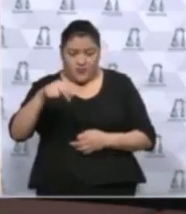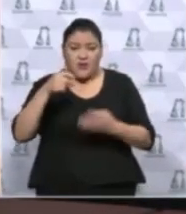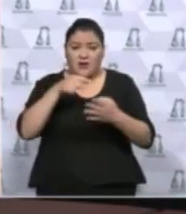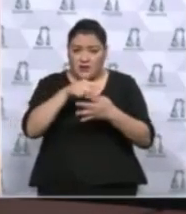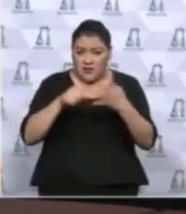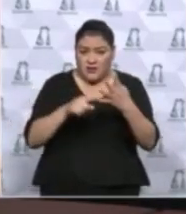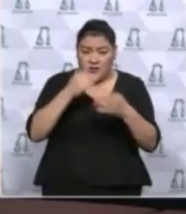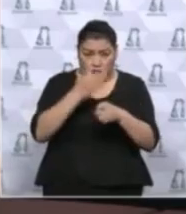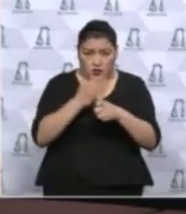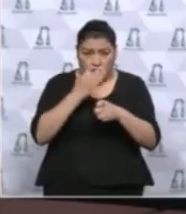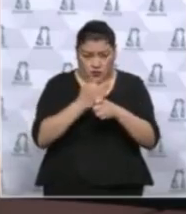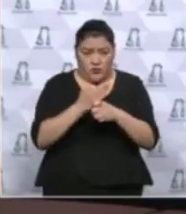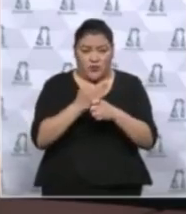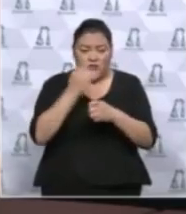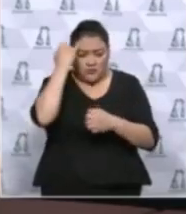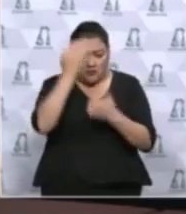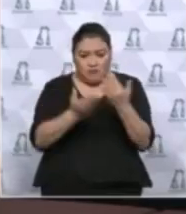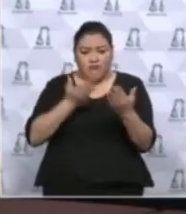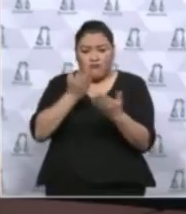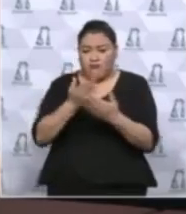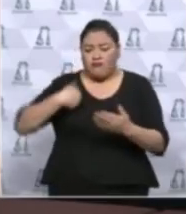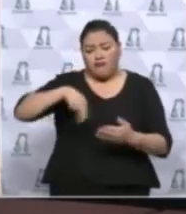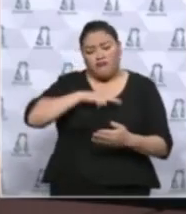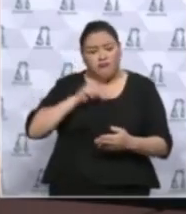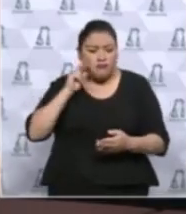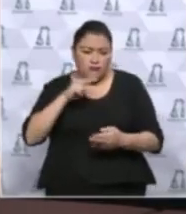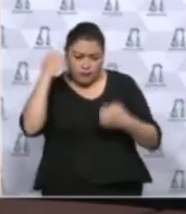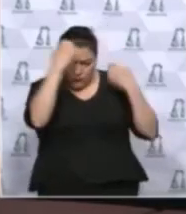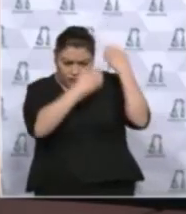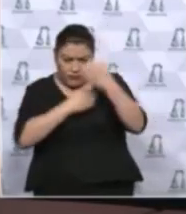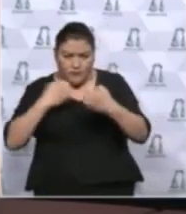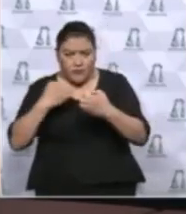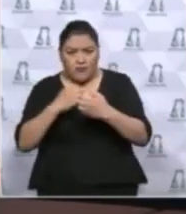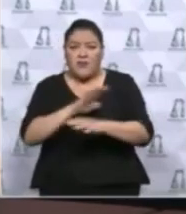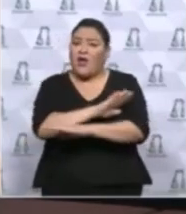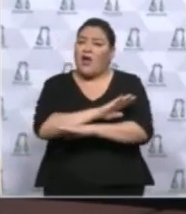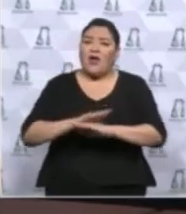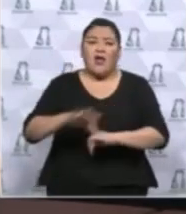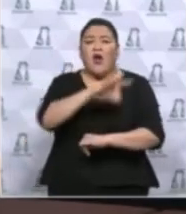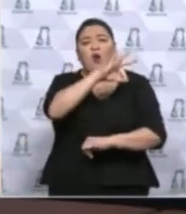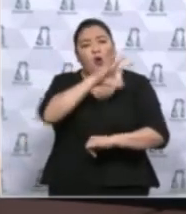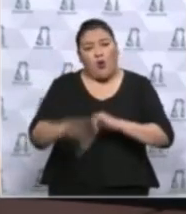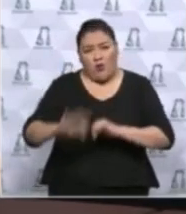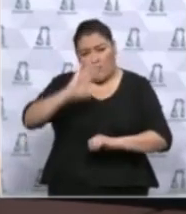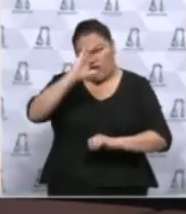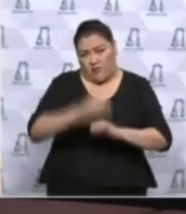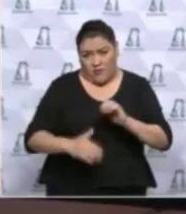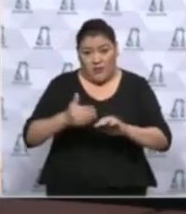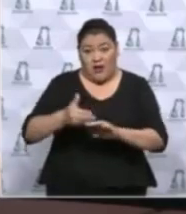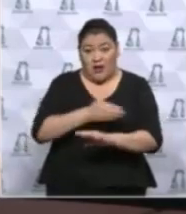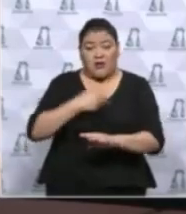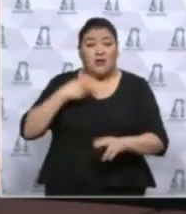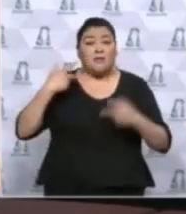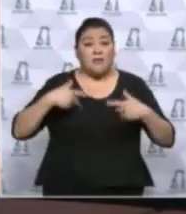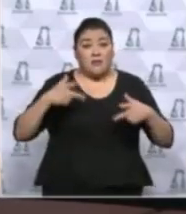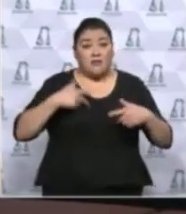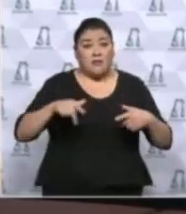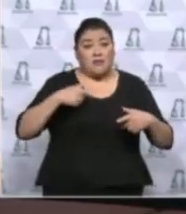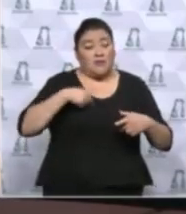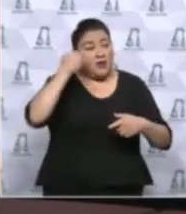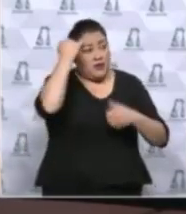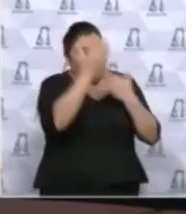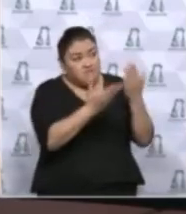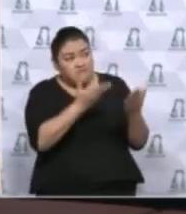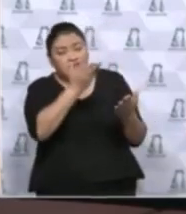impugnar los resultados consignados en las actas de cómputo de diversos distritos. De esta forma, en su sesión de este miércoles, el Tribunal